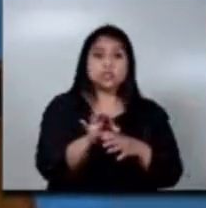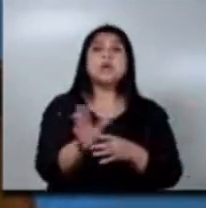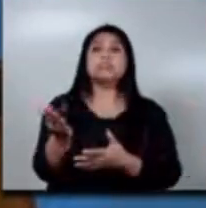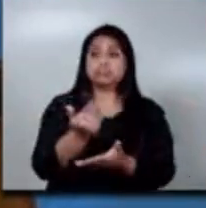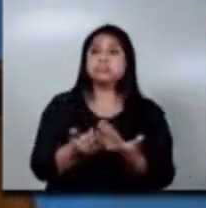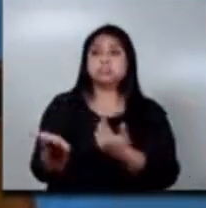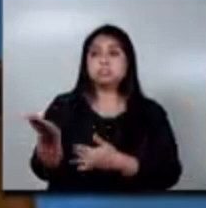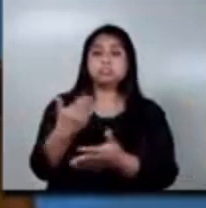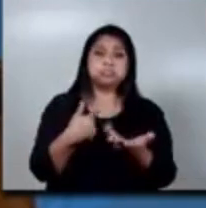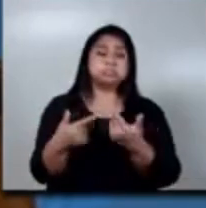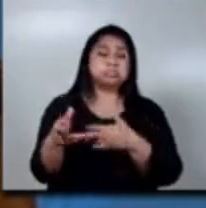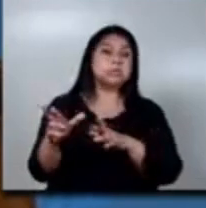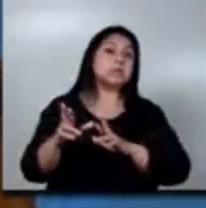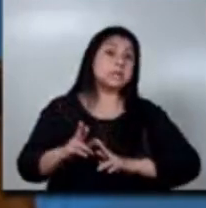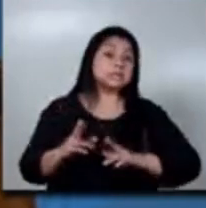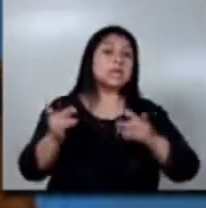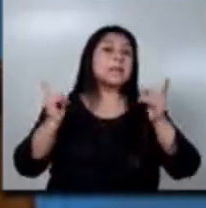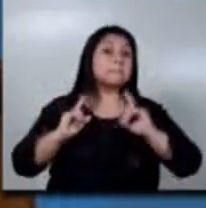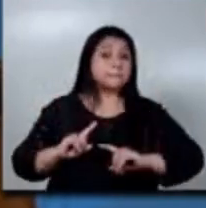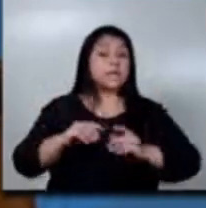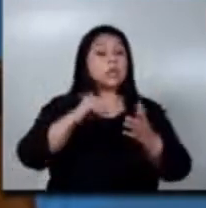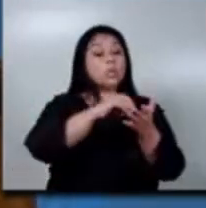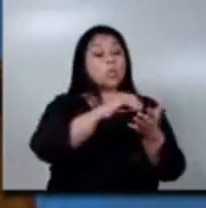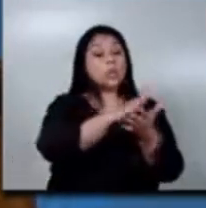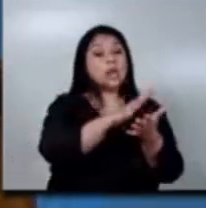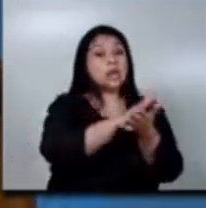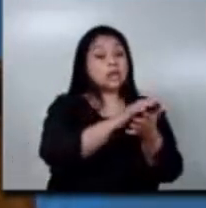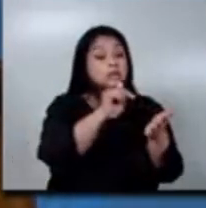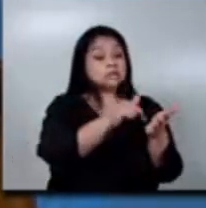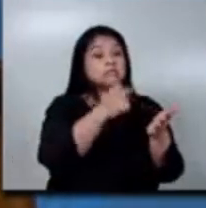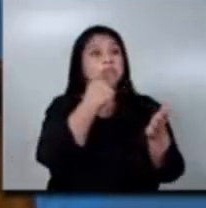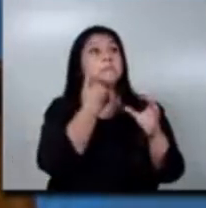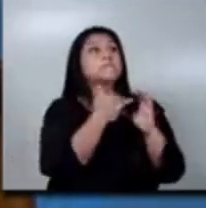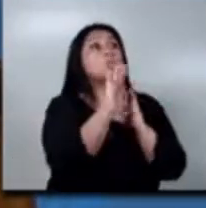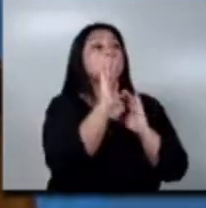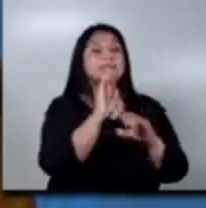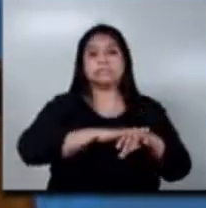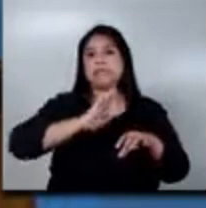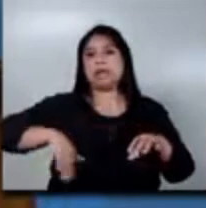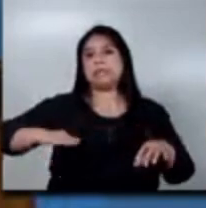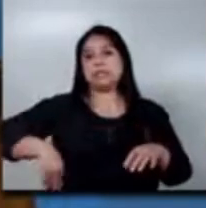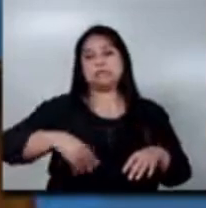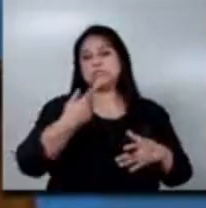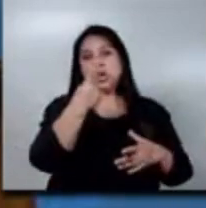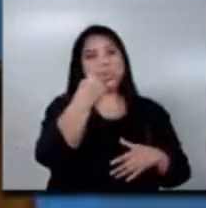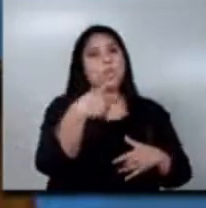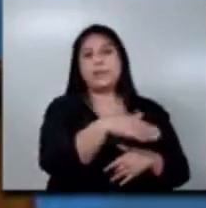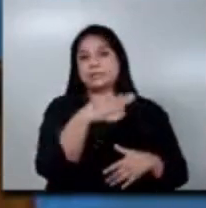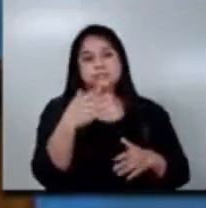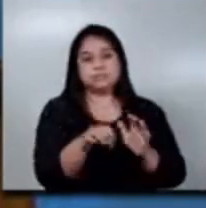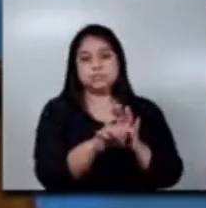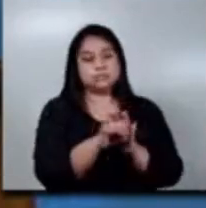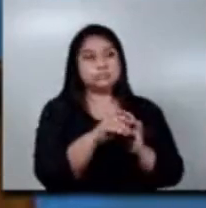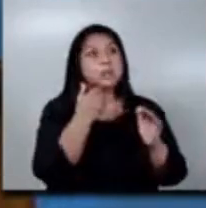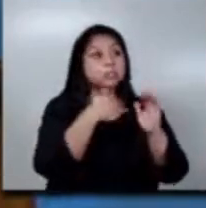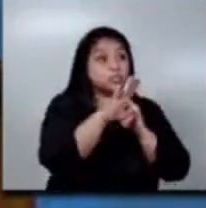los informes, sin embargo, en las constancias que se entreguen de forma extemporánea después del veintiocho de febrero, se